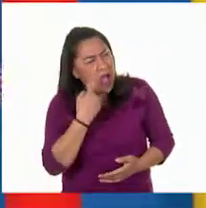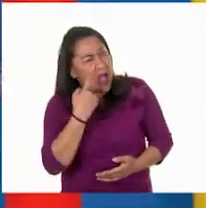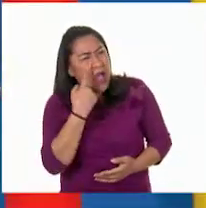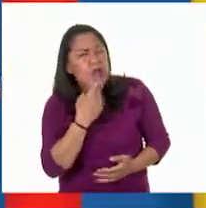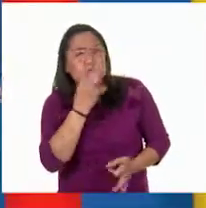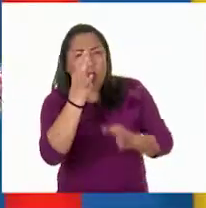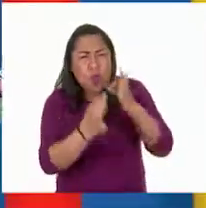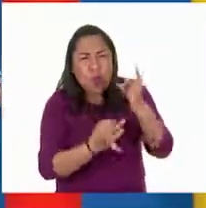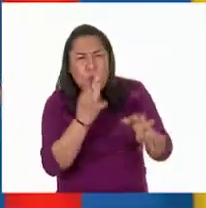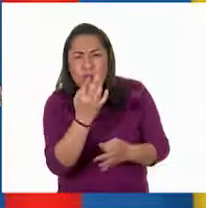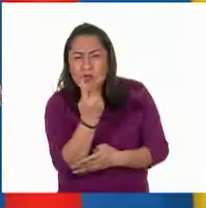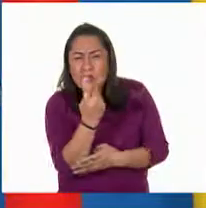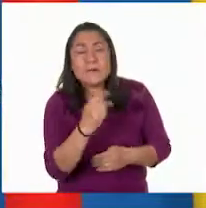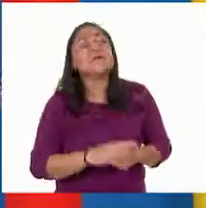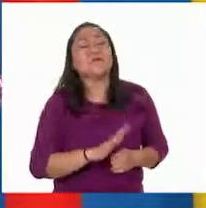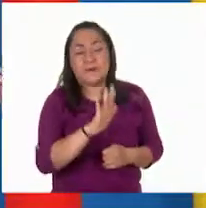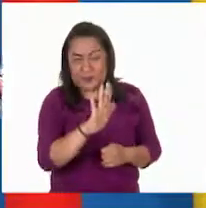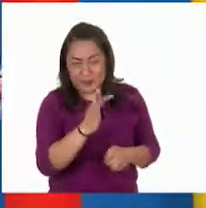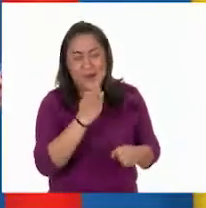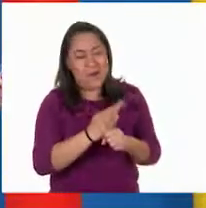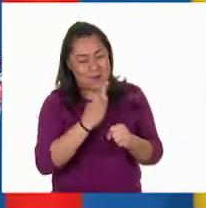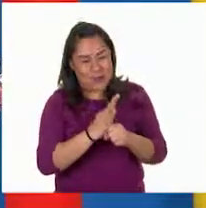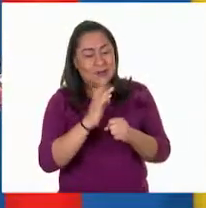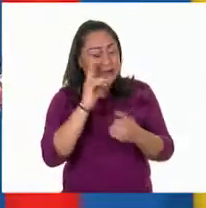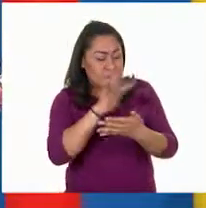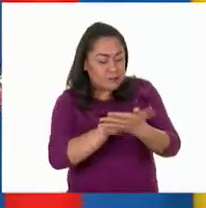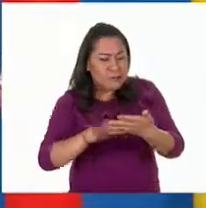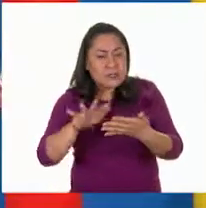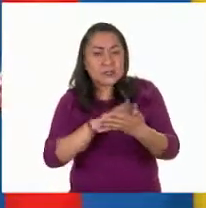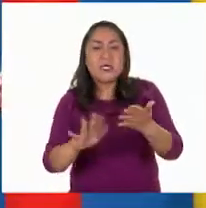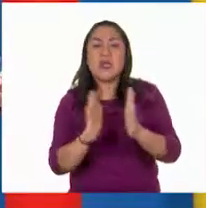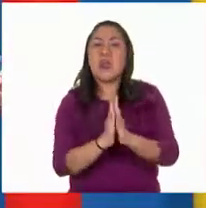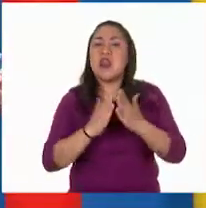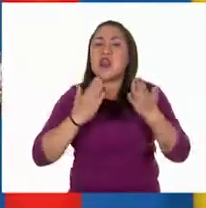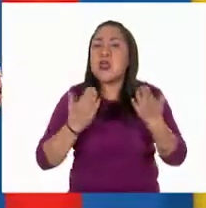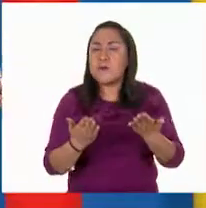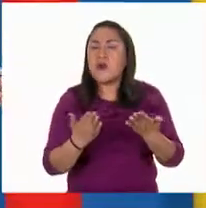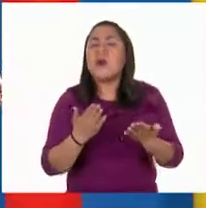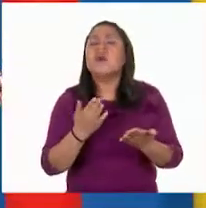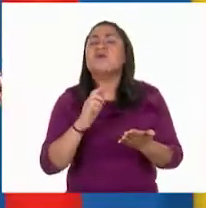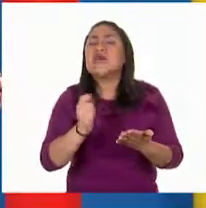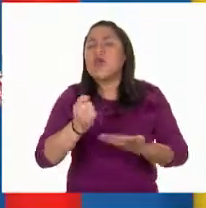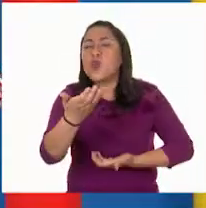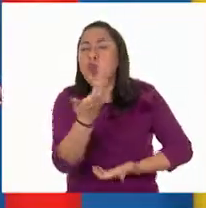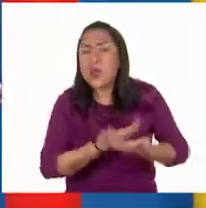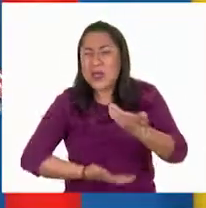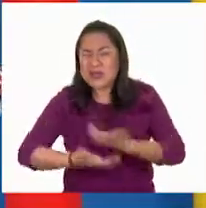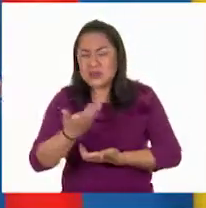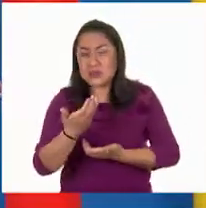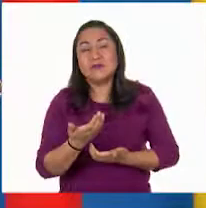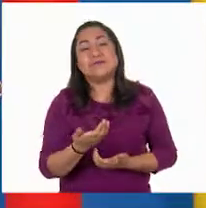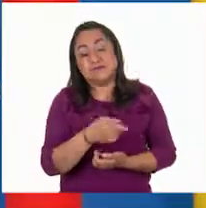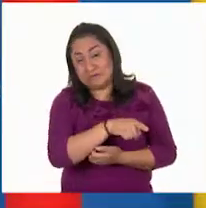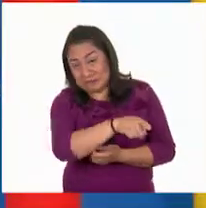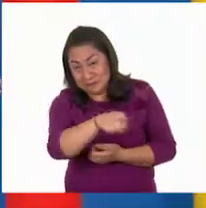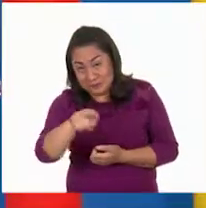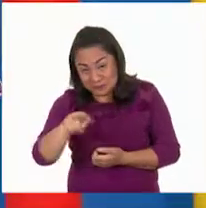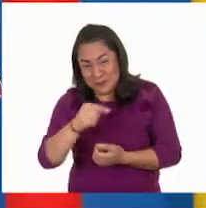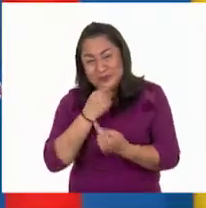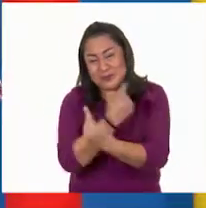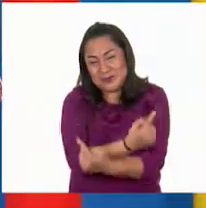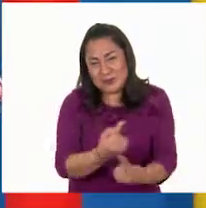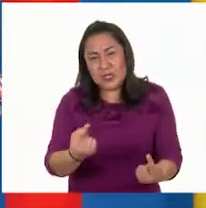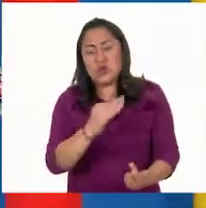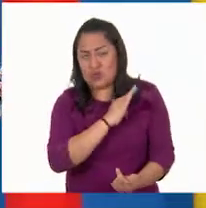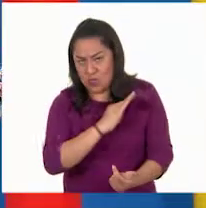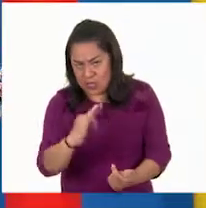a qué se refiere estos tipos de comercio en nuestro libro de texto. Los niños y niñas que nos acompañan desde casa nos